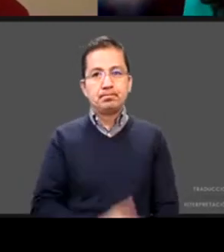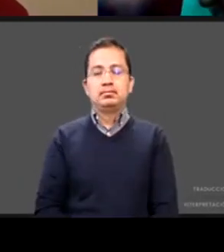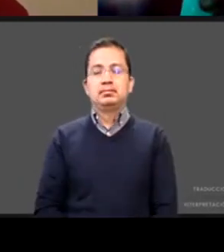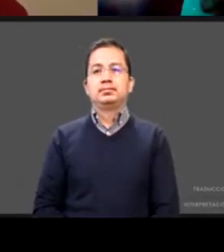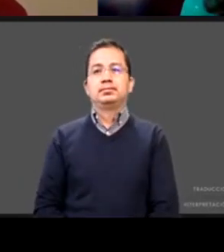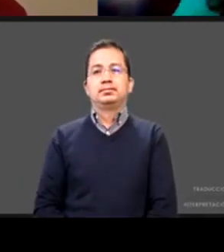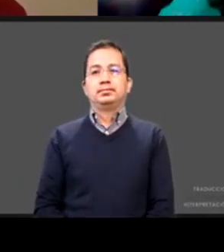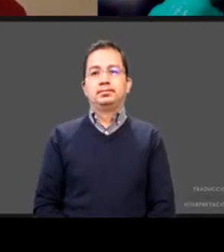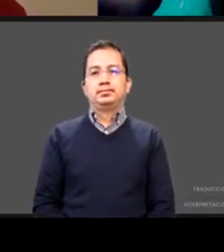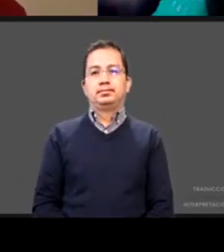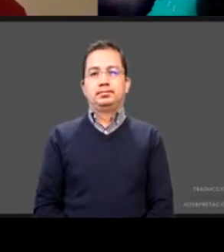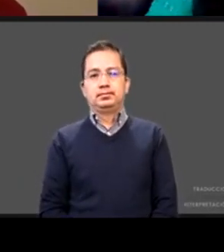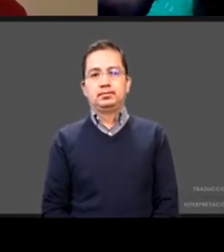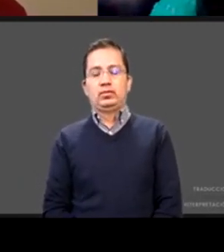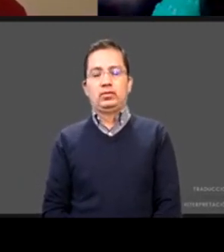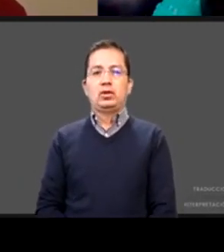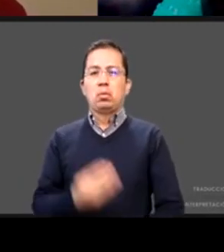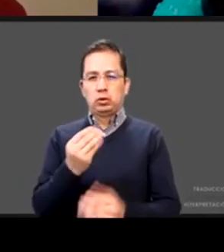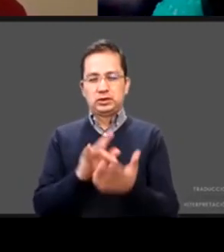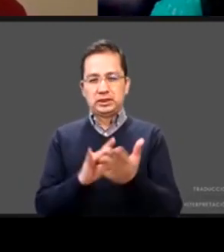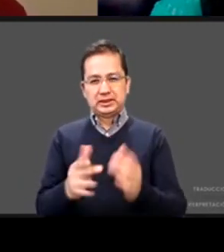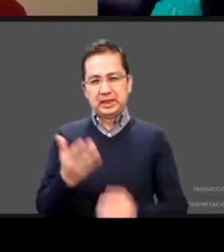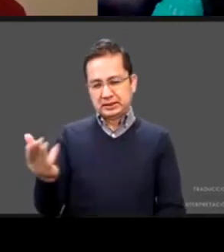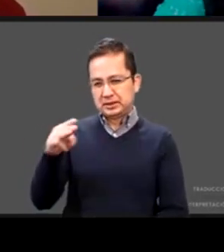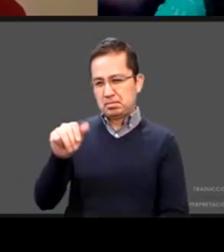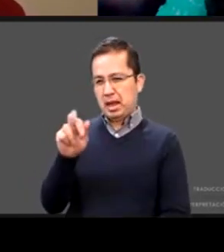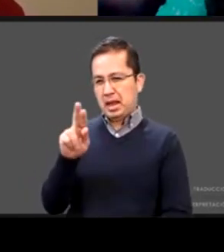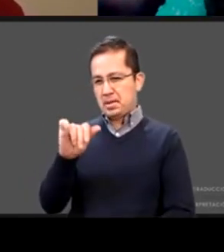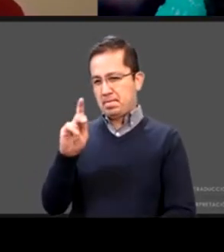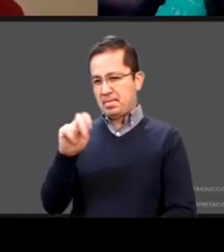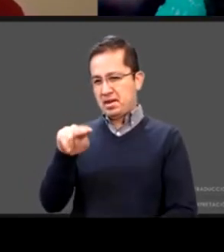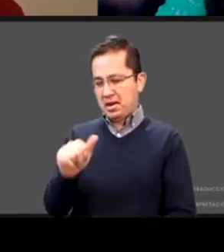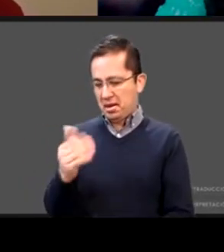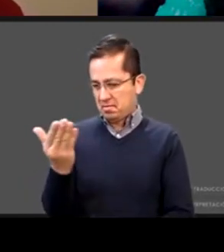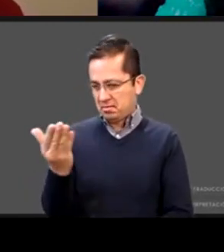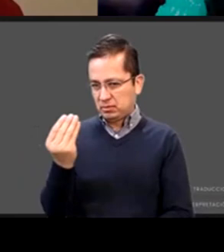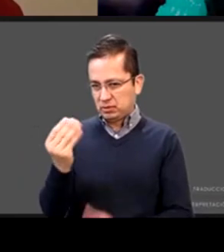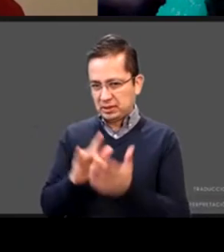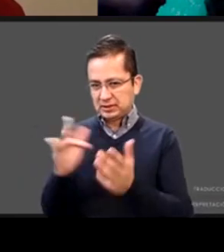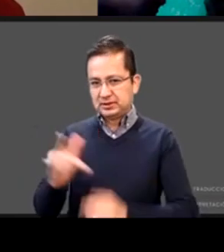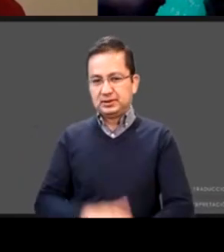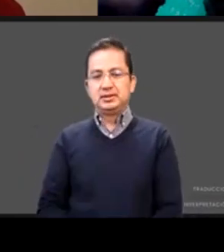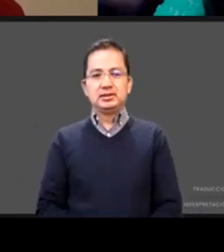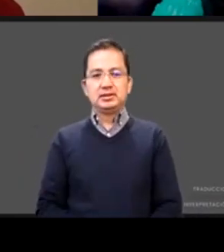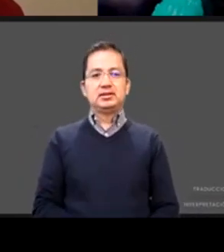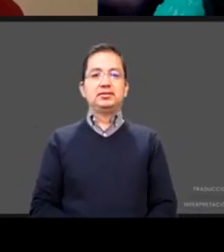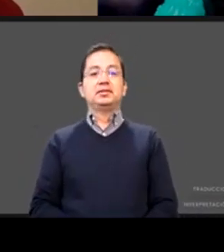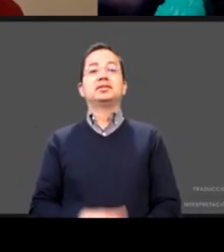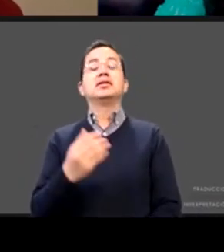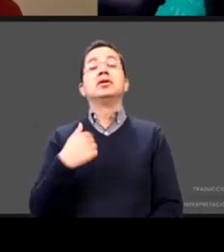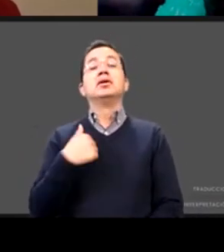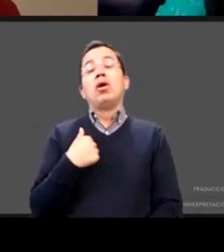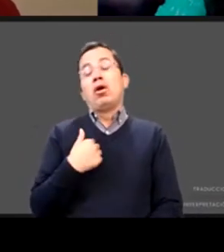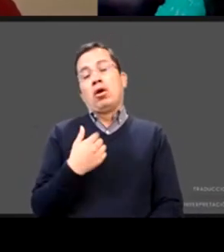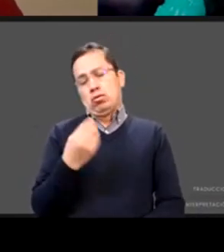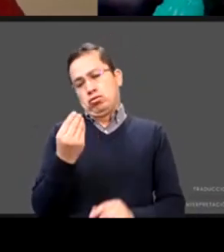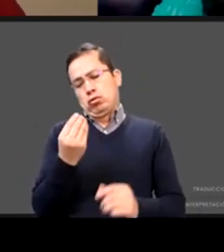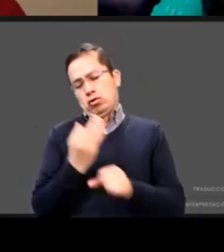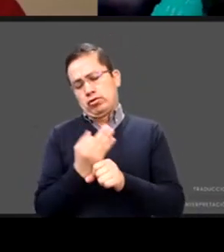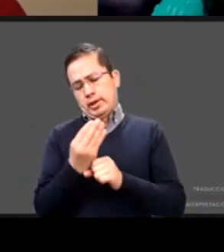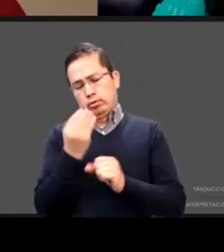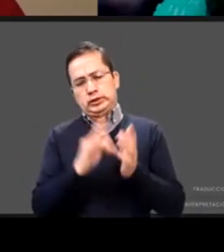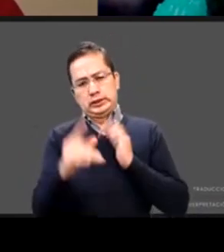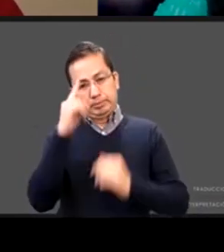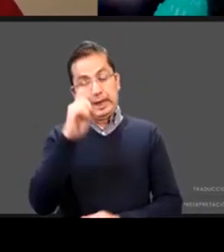muchas gracias Maripina aprovecho para agradecer al CIPINA que nos hayan invitado a este importante